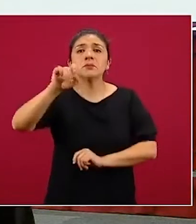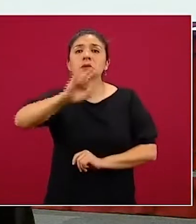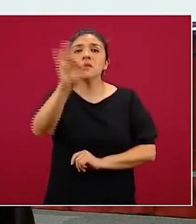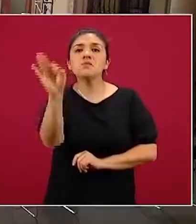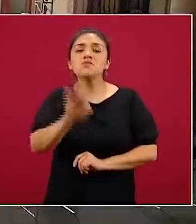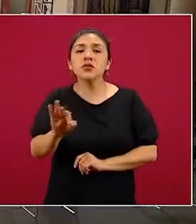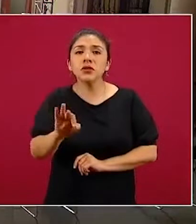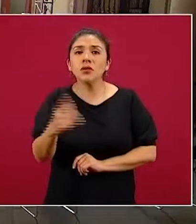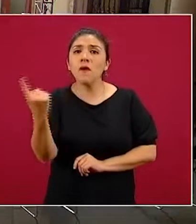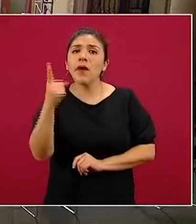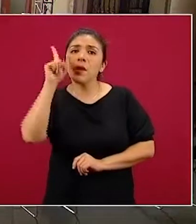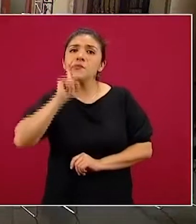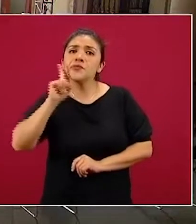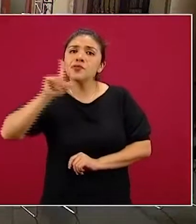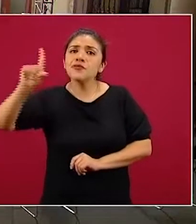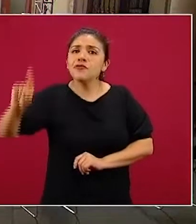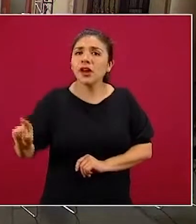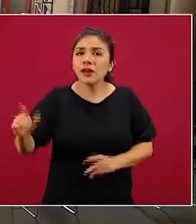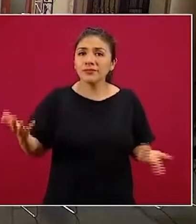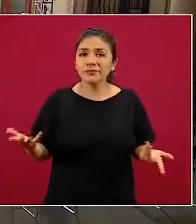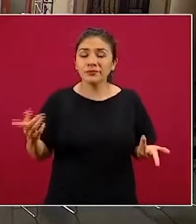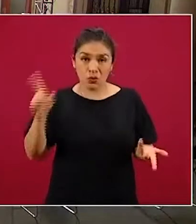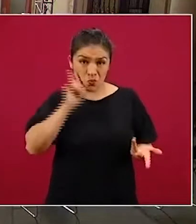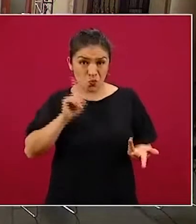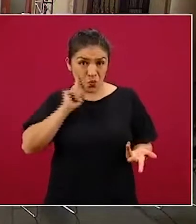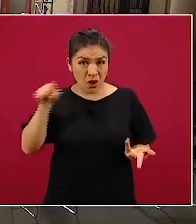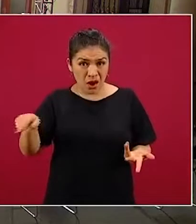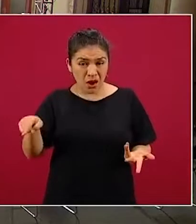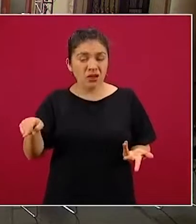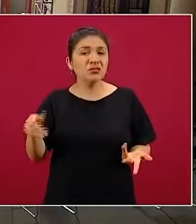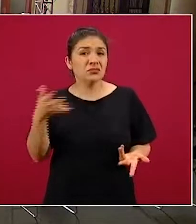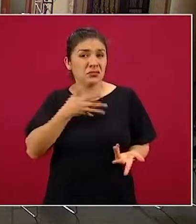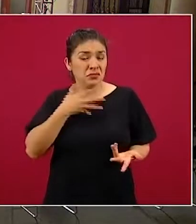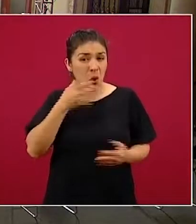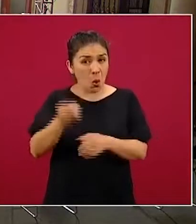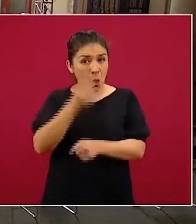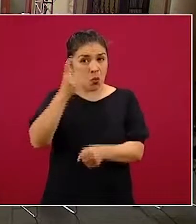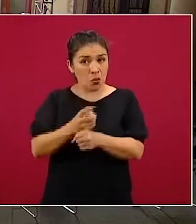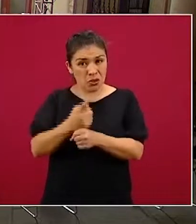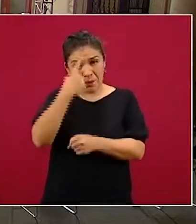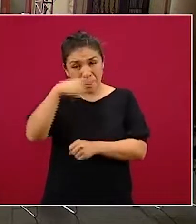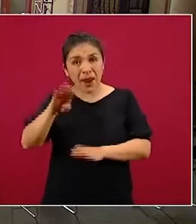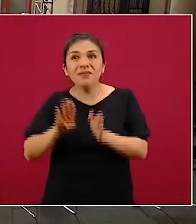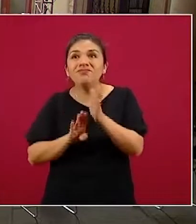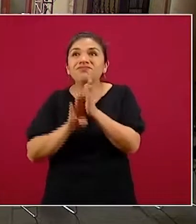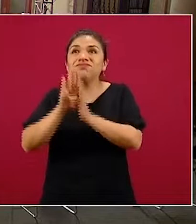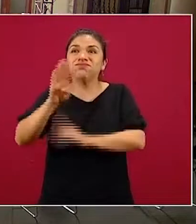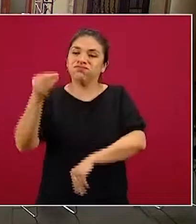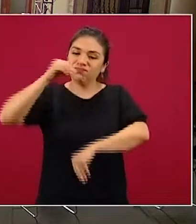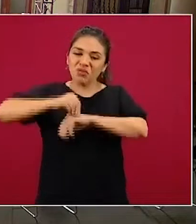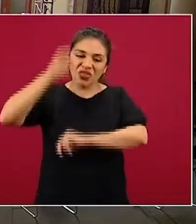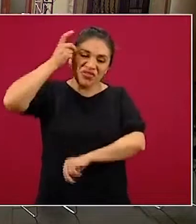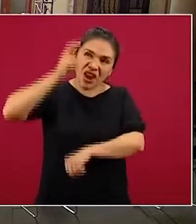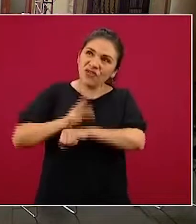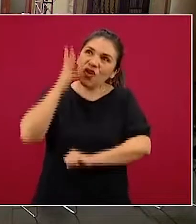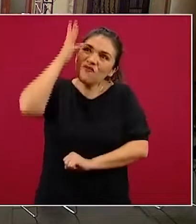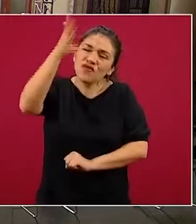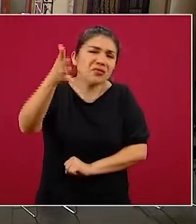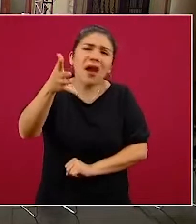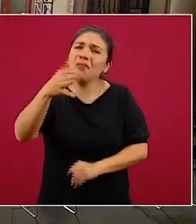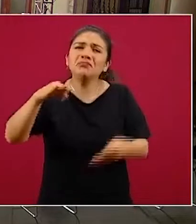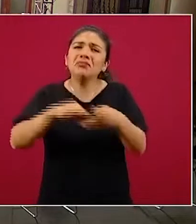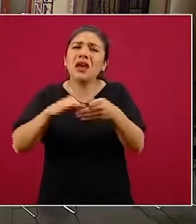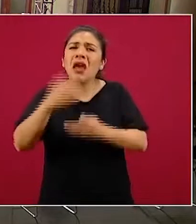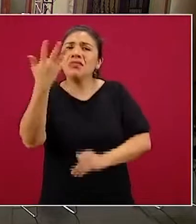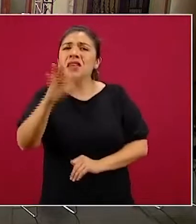más que las mujeres. Las mujeres tienen poca oportunidad de lograr puestos directivos, alrededor del 10 por